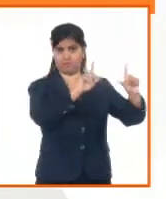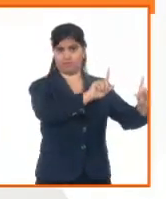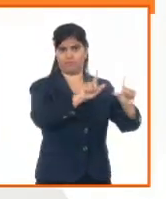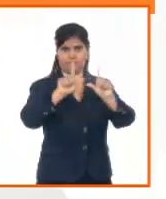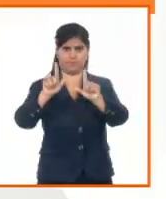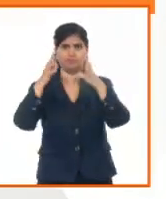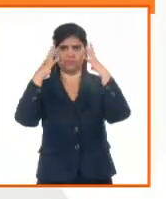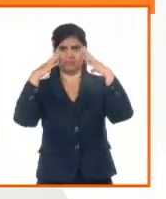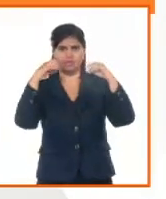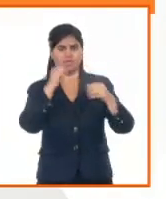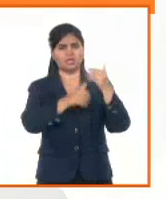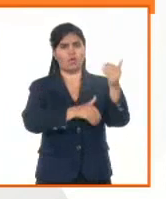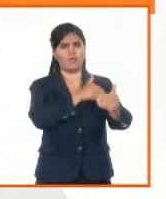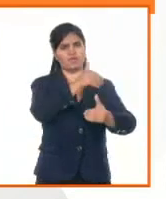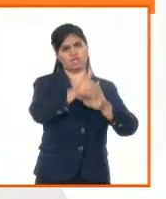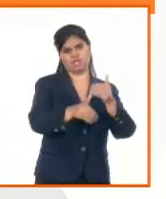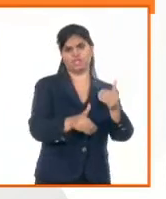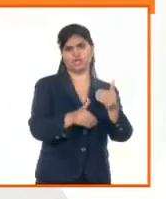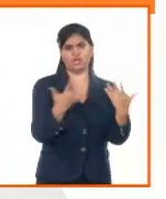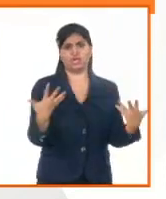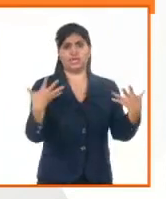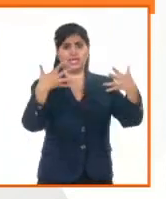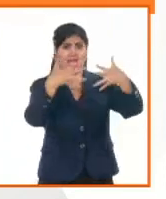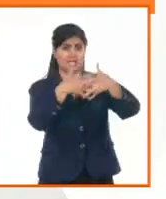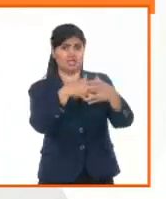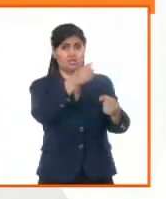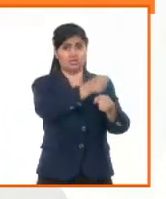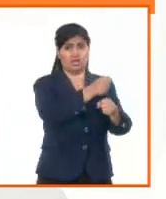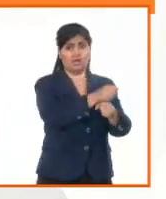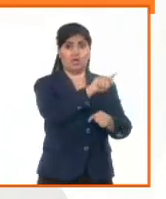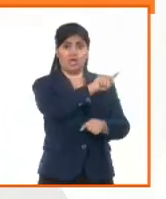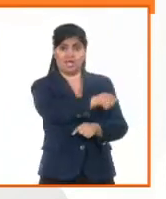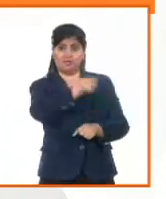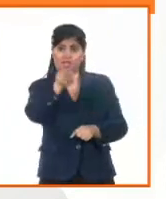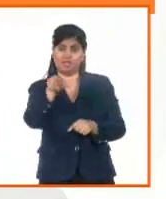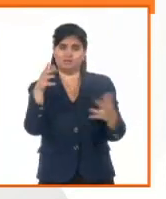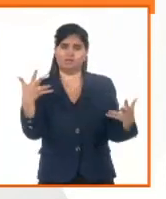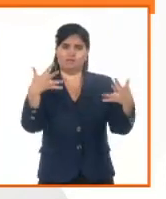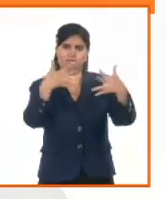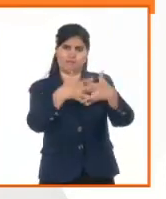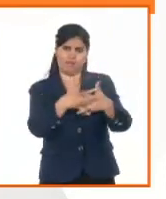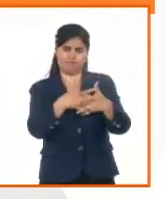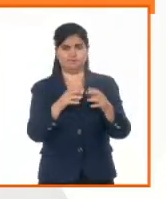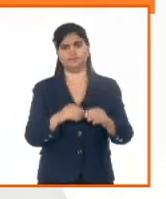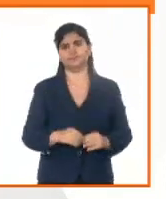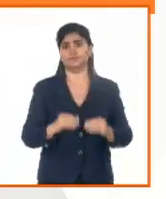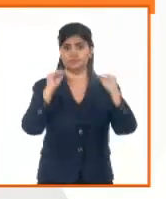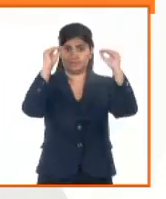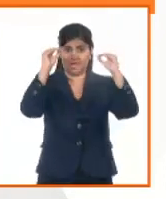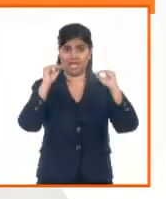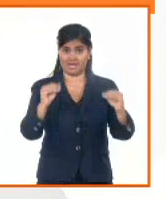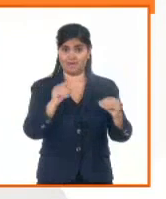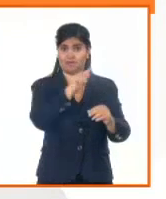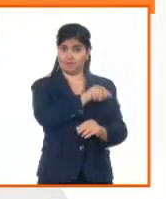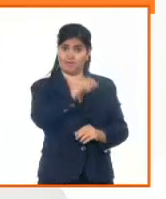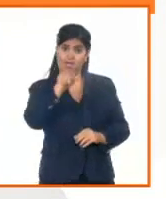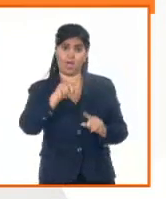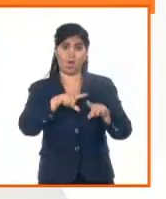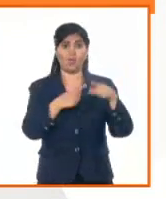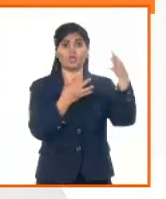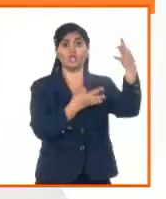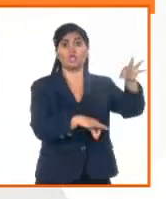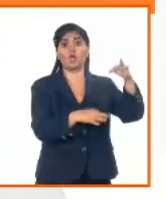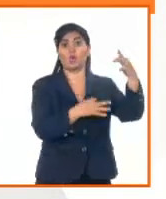gestionan como procesos interrelacionados que funcionan como un sistema. ¿Y por qué decimos esto? Porque los documentos notariales